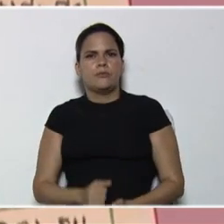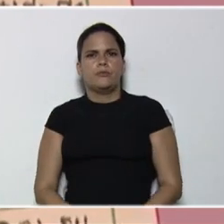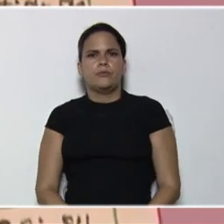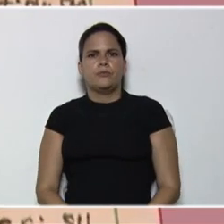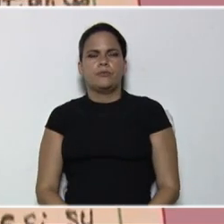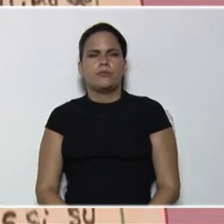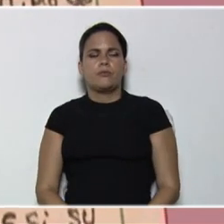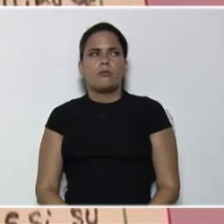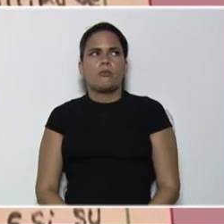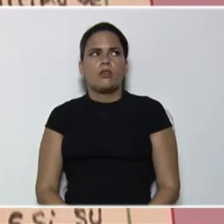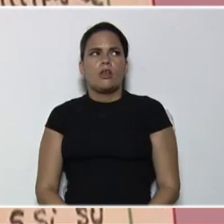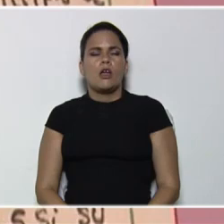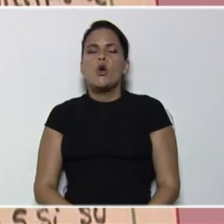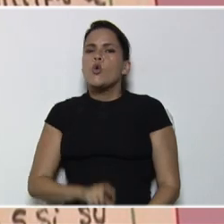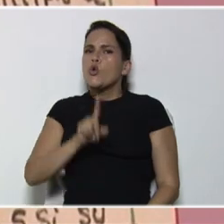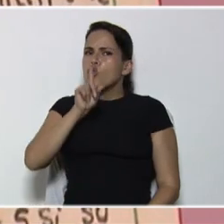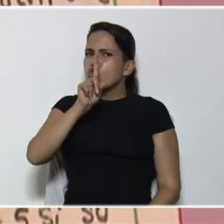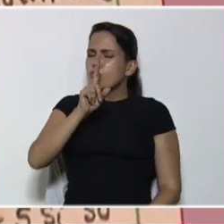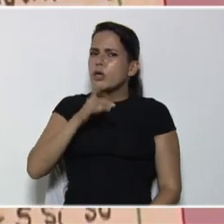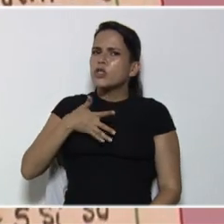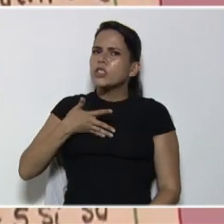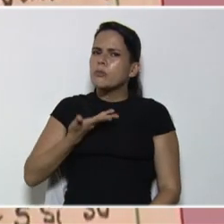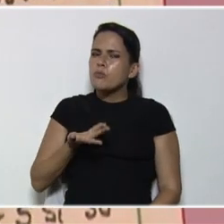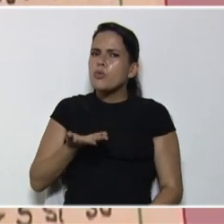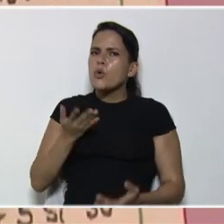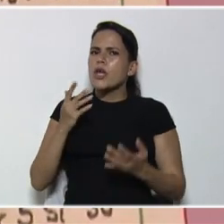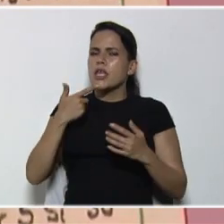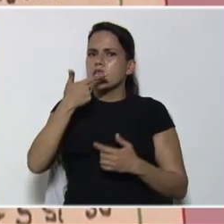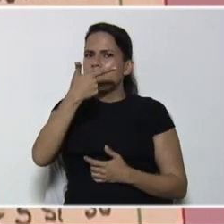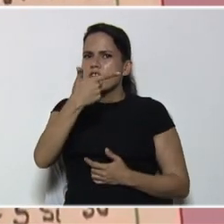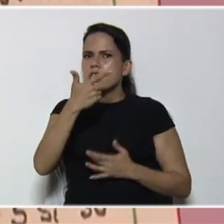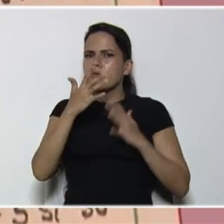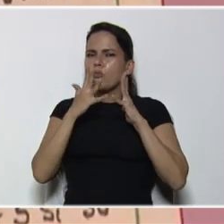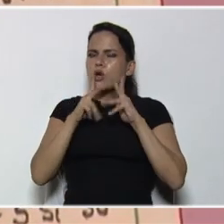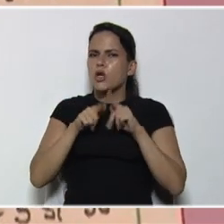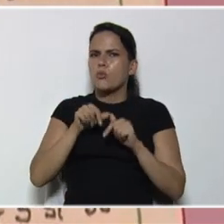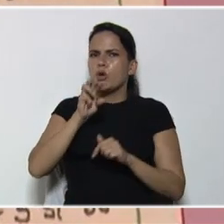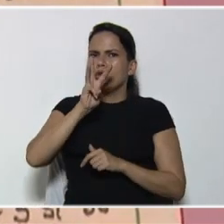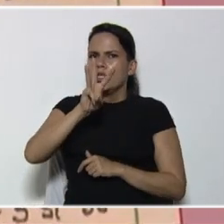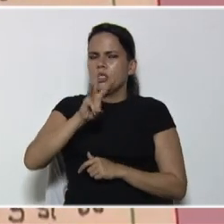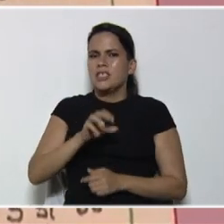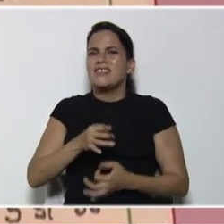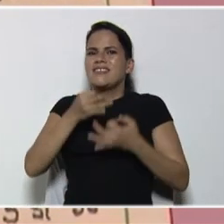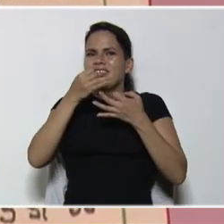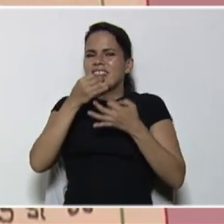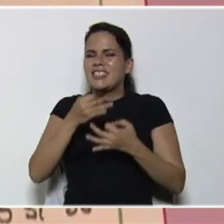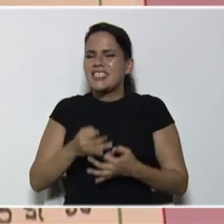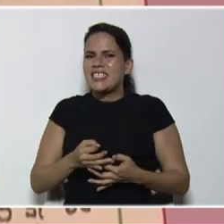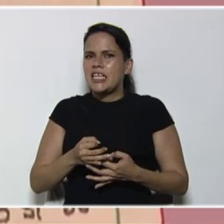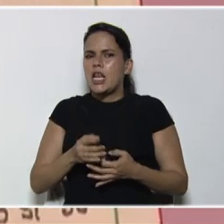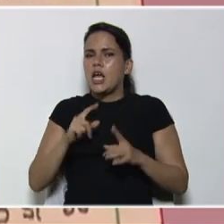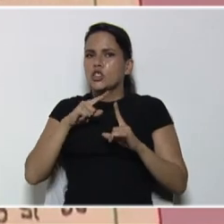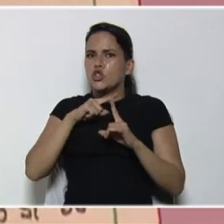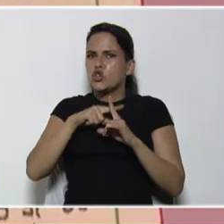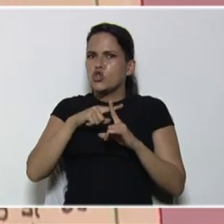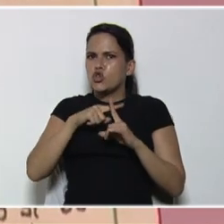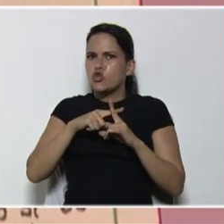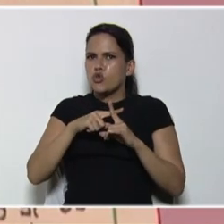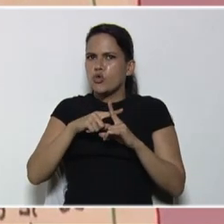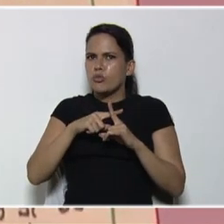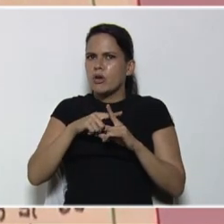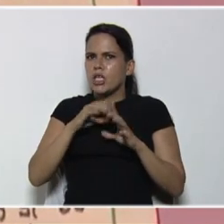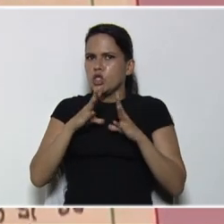un número, es divisible, por el número tres, si la suma, de sus